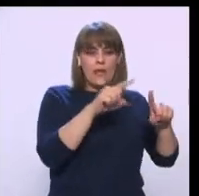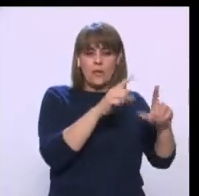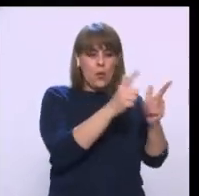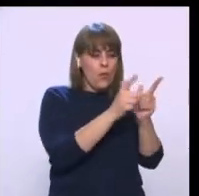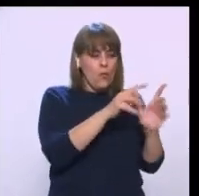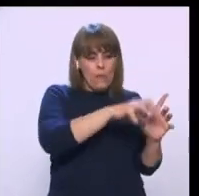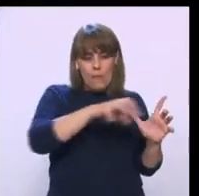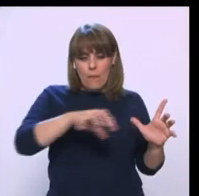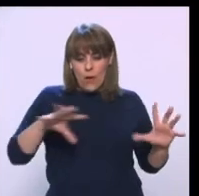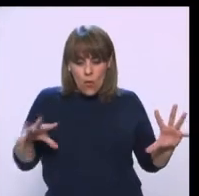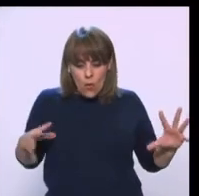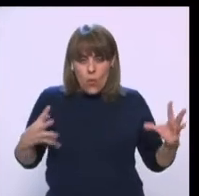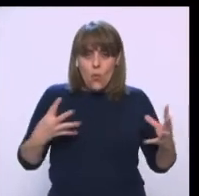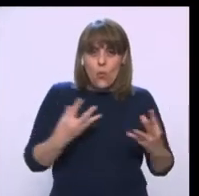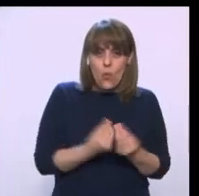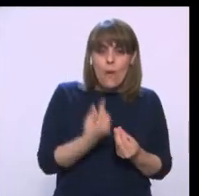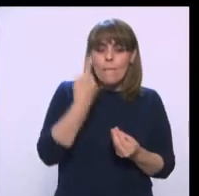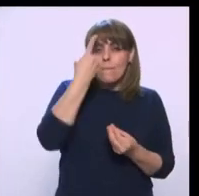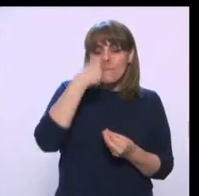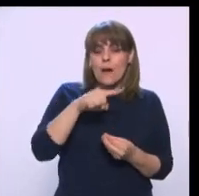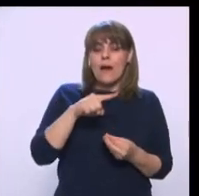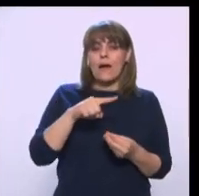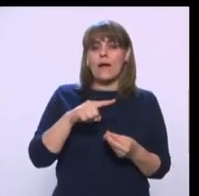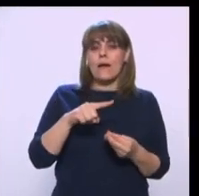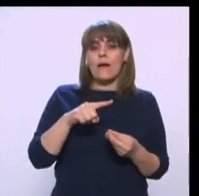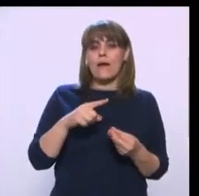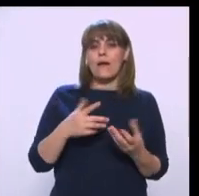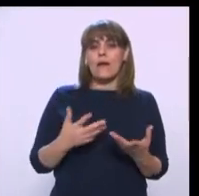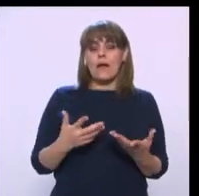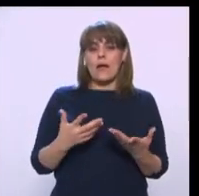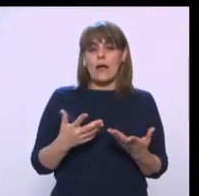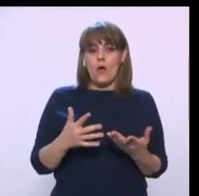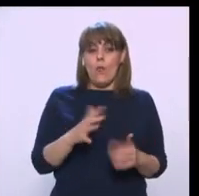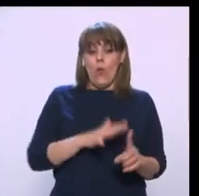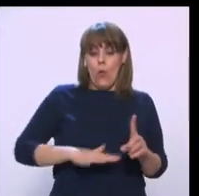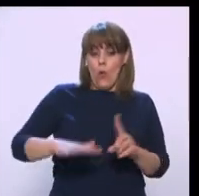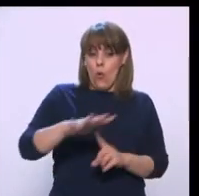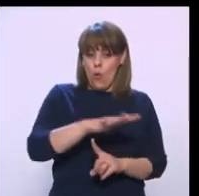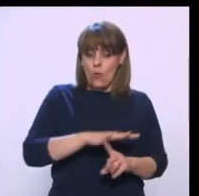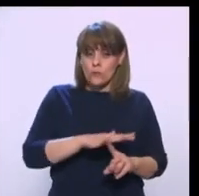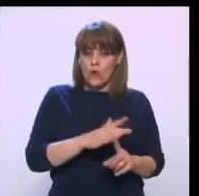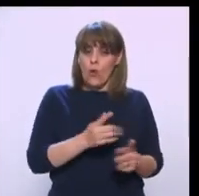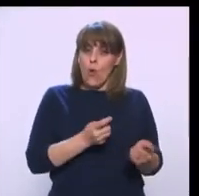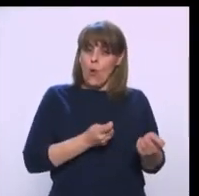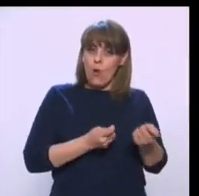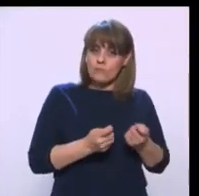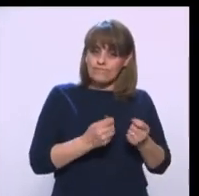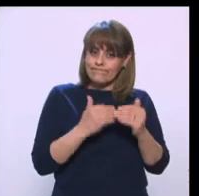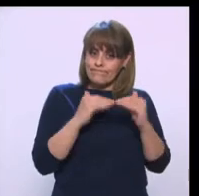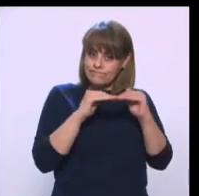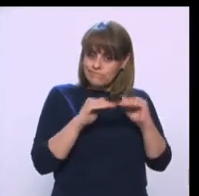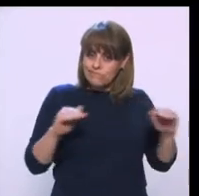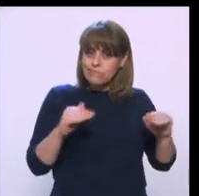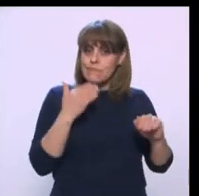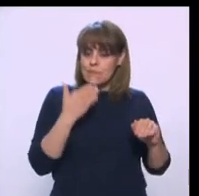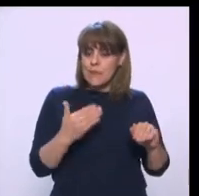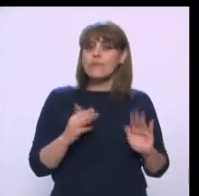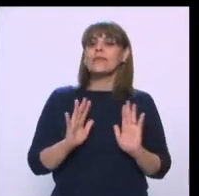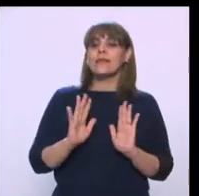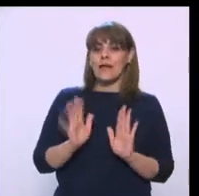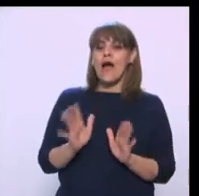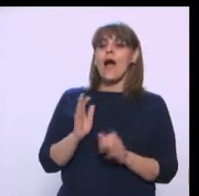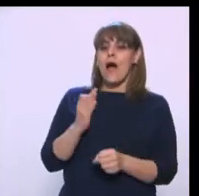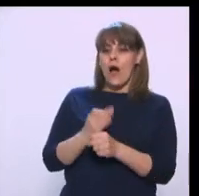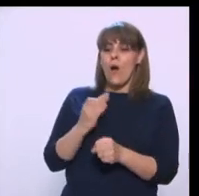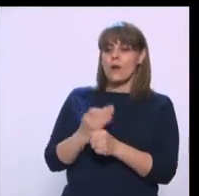para mantener una situación verdaderamente estable en la capital. Y justo Azul, justo ya está con nosotros la